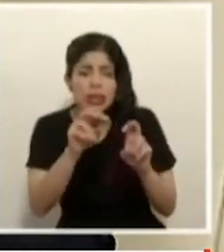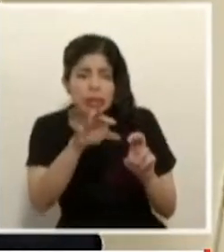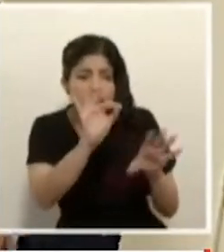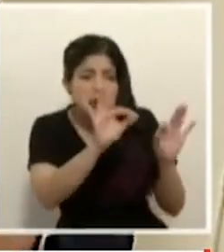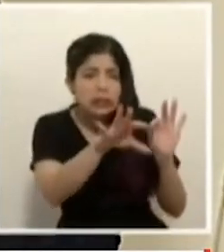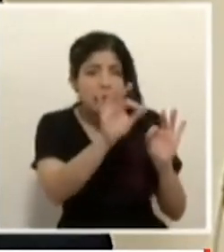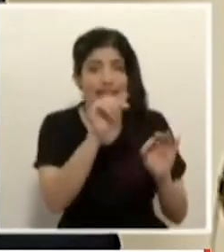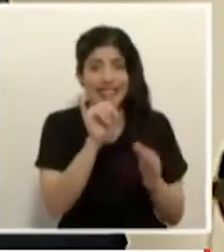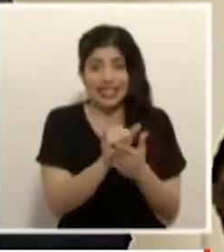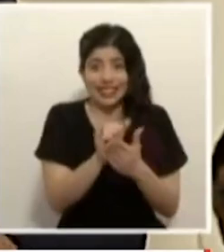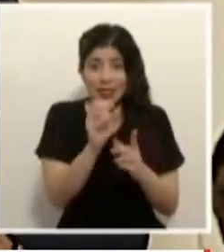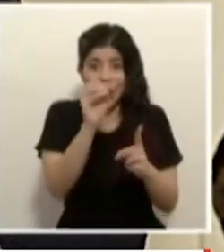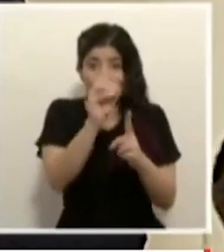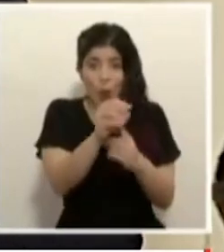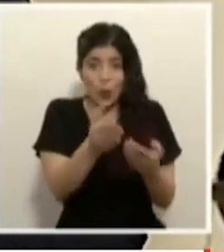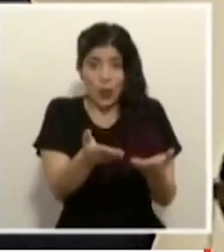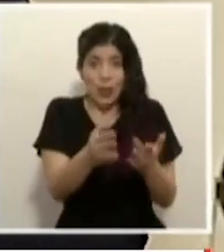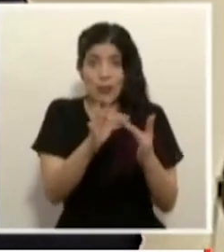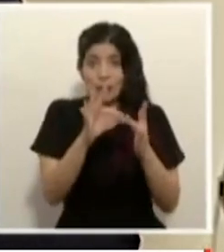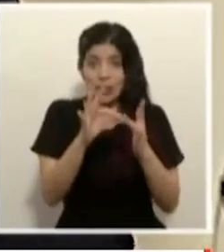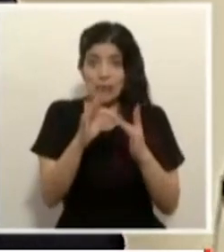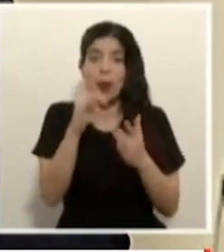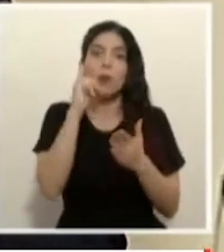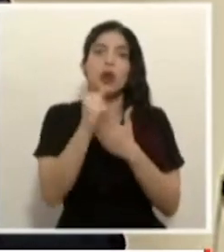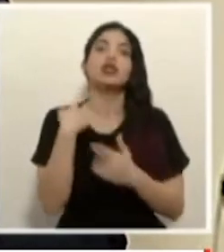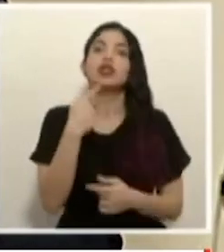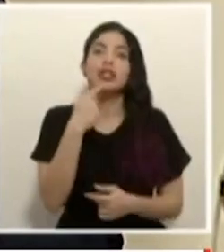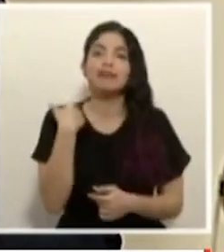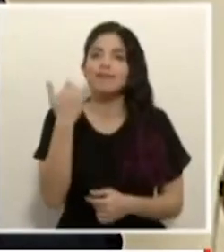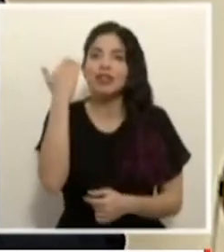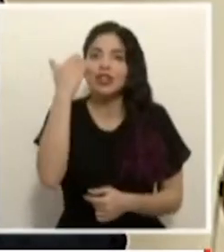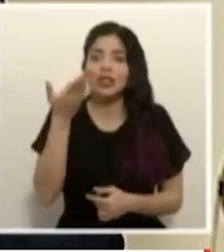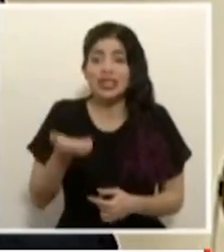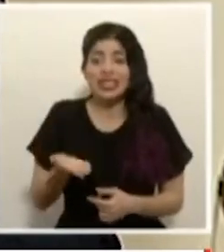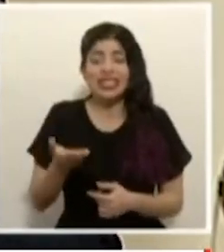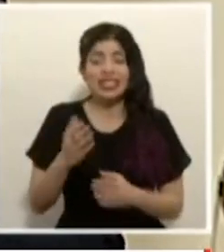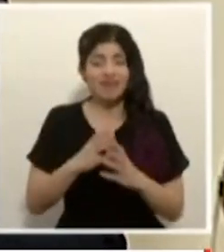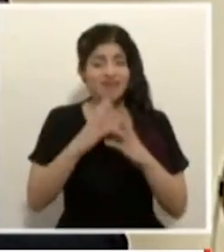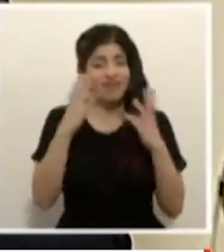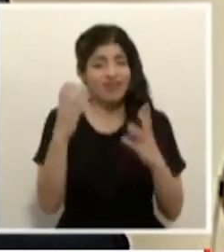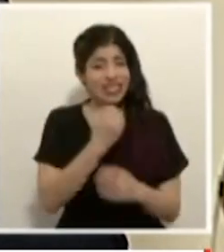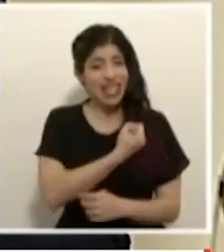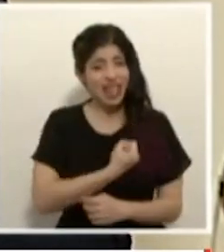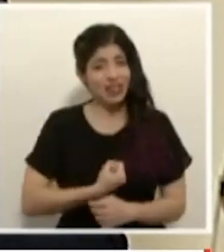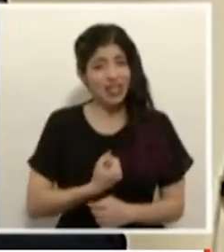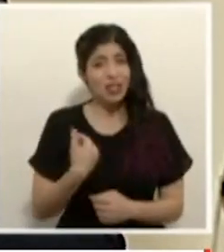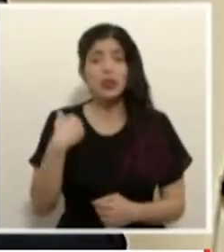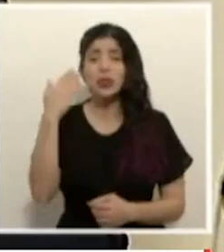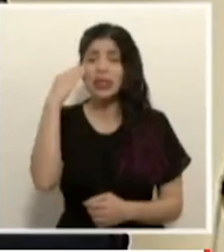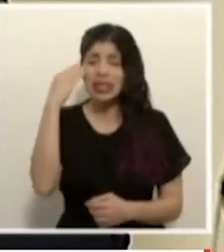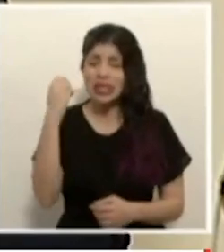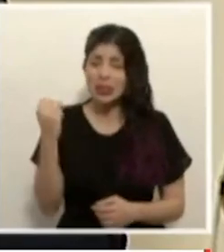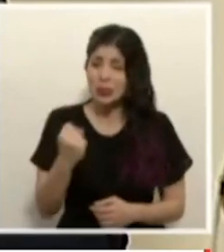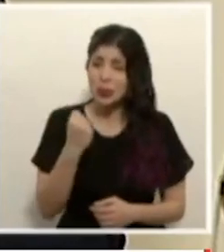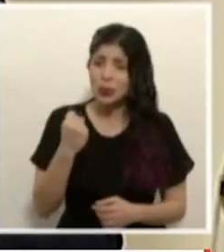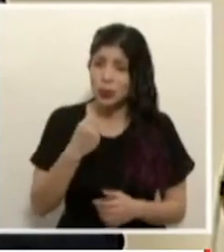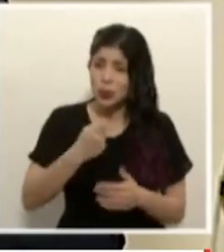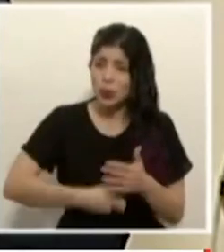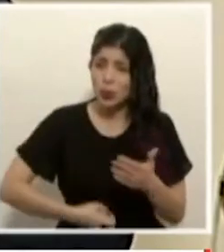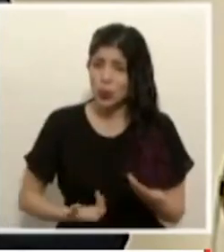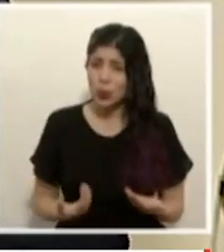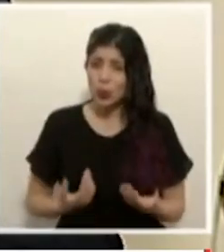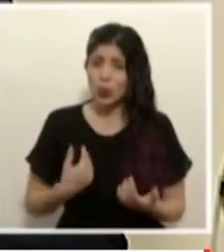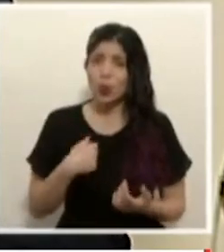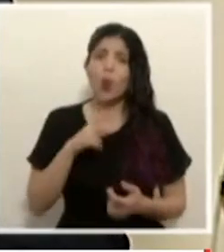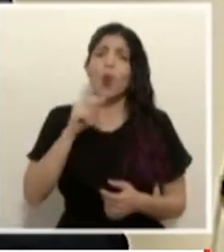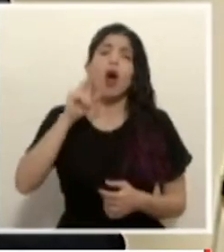que tenemos por eso yo también he manifestado sí sé que representa un gran sacrificio y sé que es duro no no